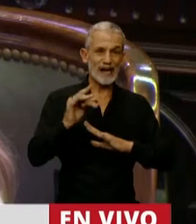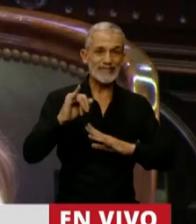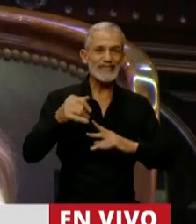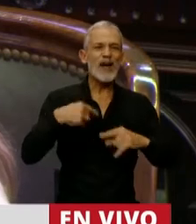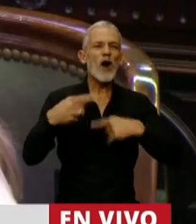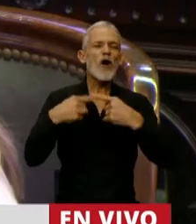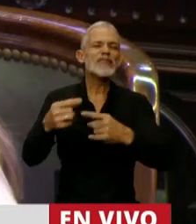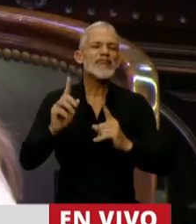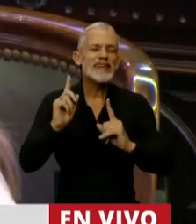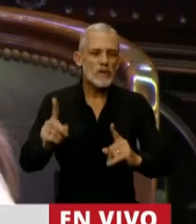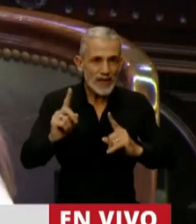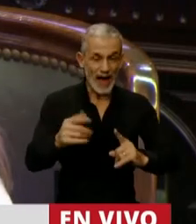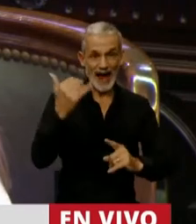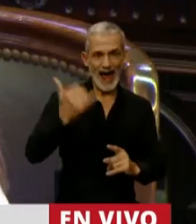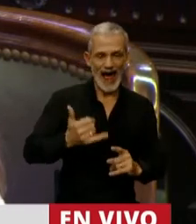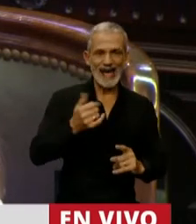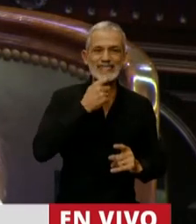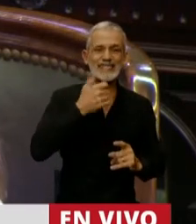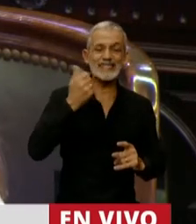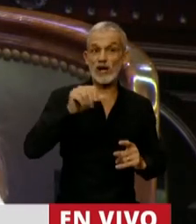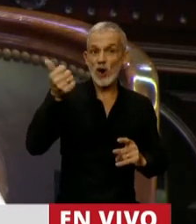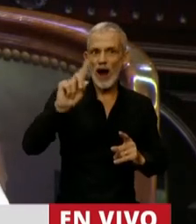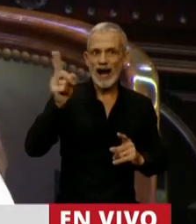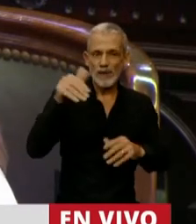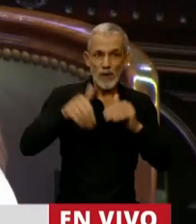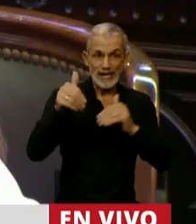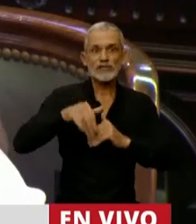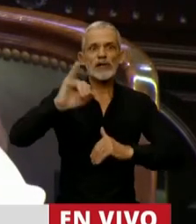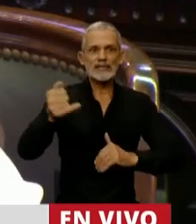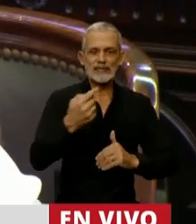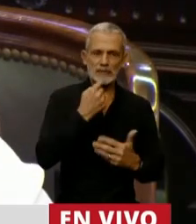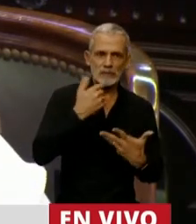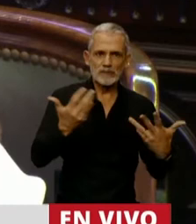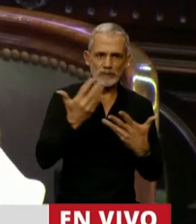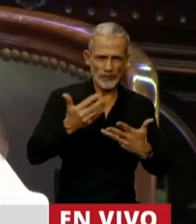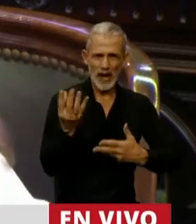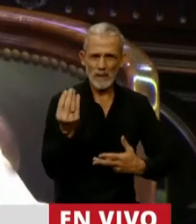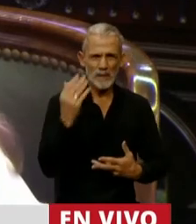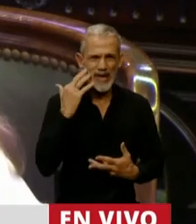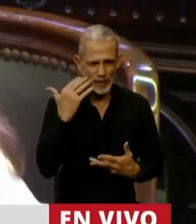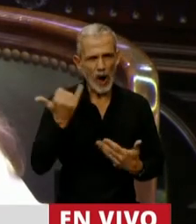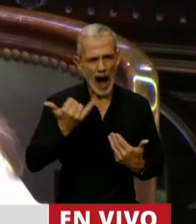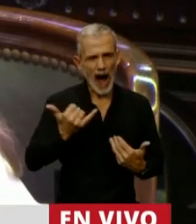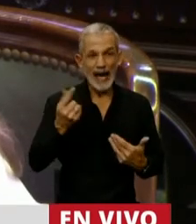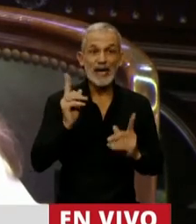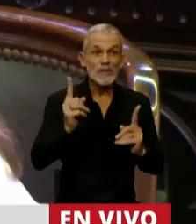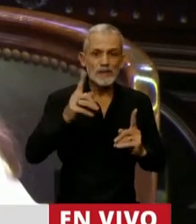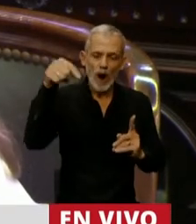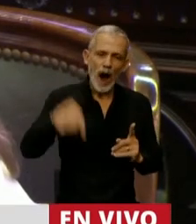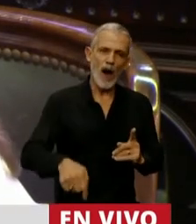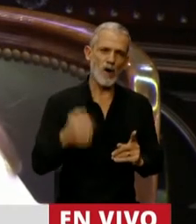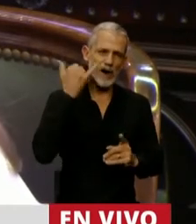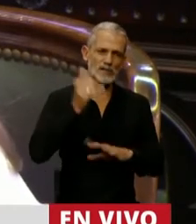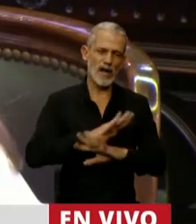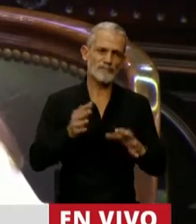continuidad que podían llegar a tener si no ganábamos las elecciones. El miedo era esto que está pasando